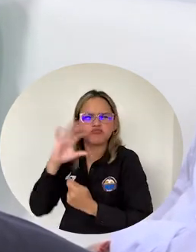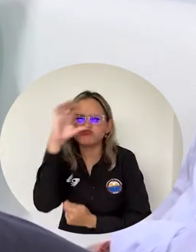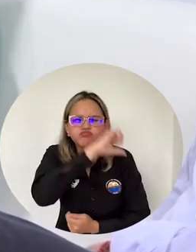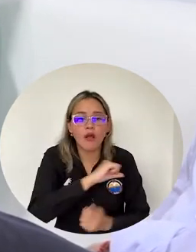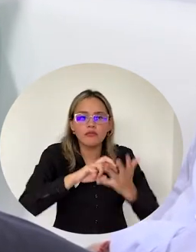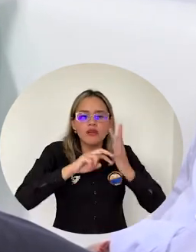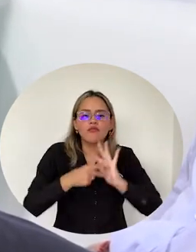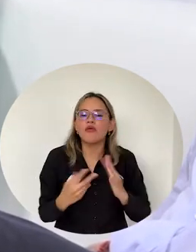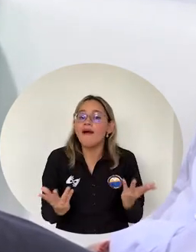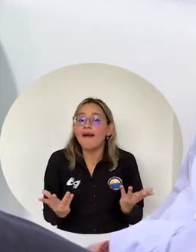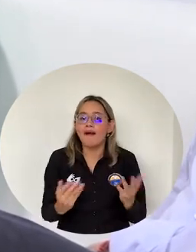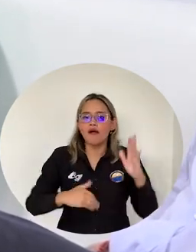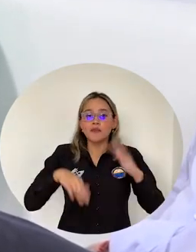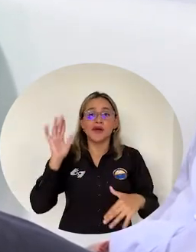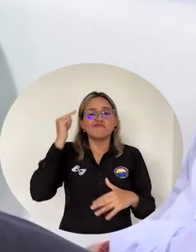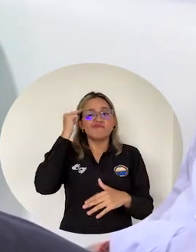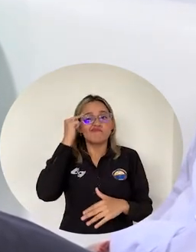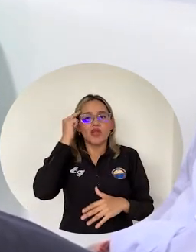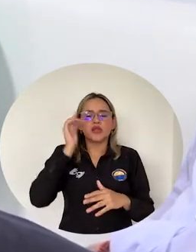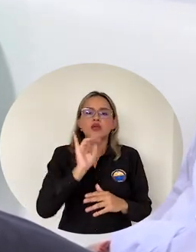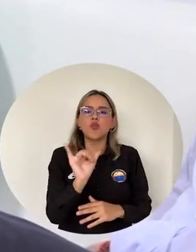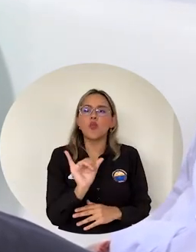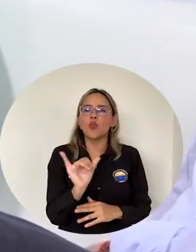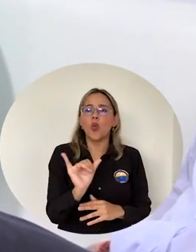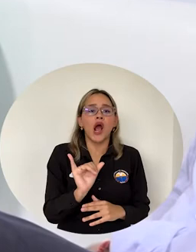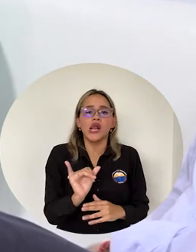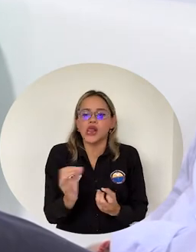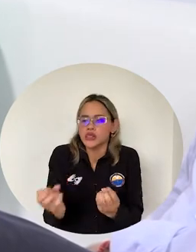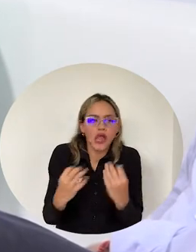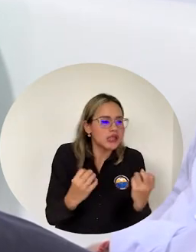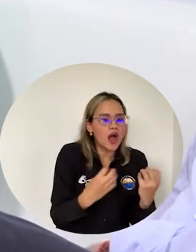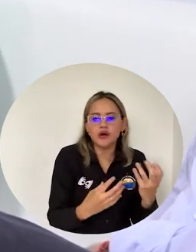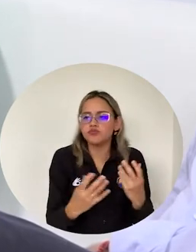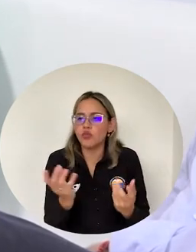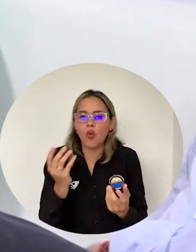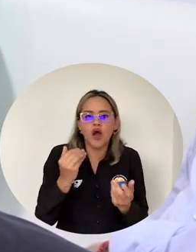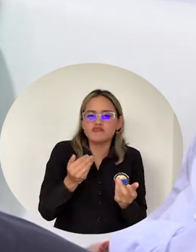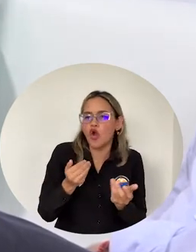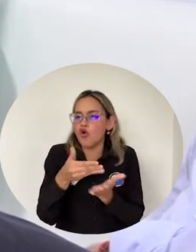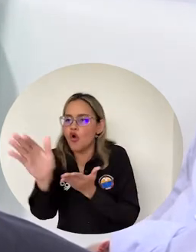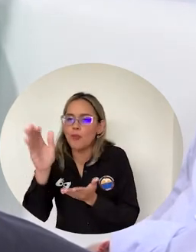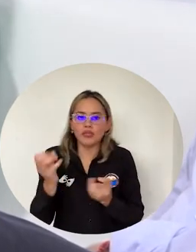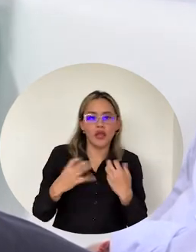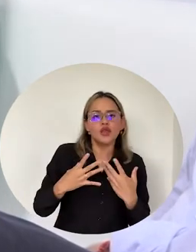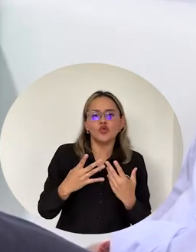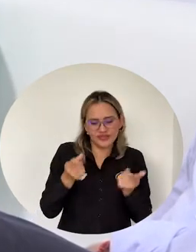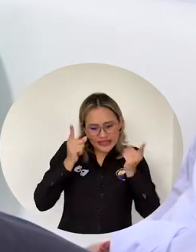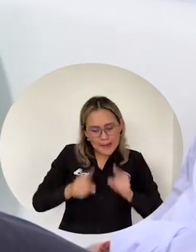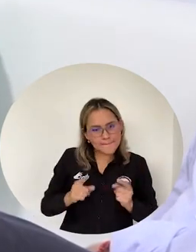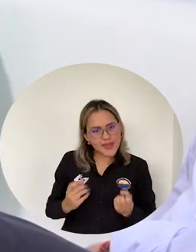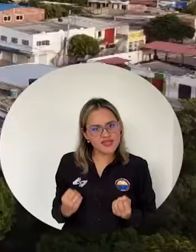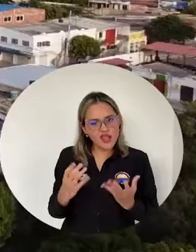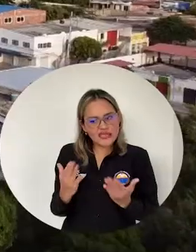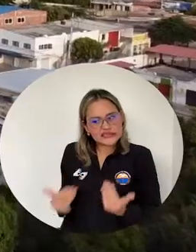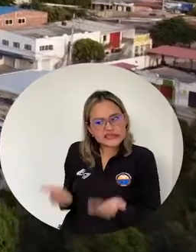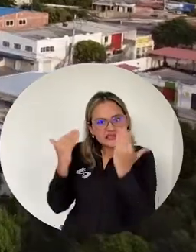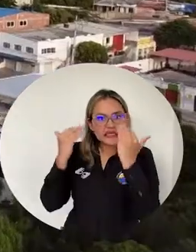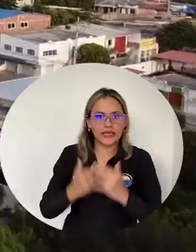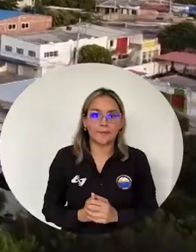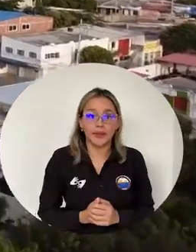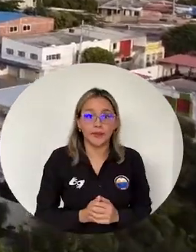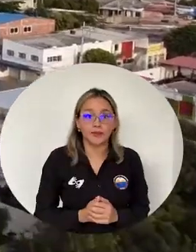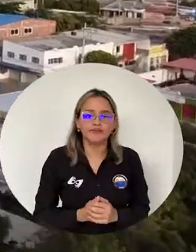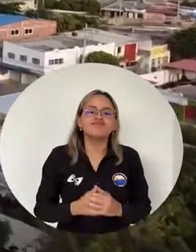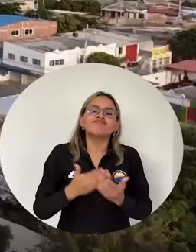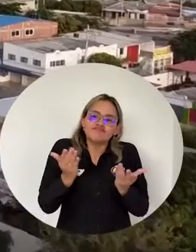dejar de llegar a ser simplemente un consumidor de bienes y servicios para generar y agregar valor en los destinos A sentarse